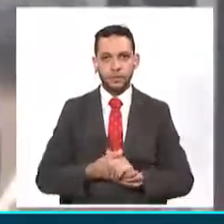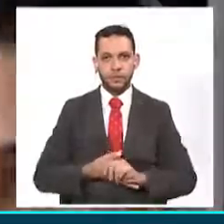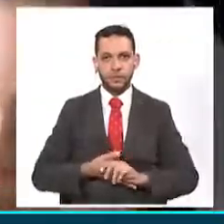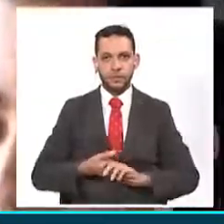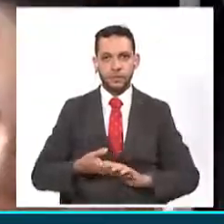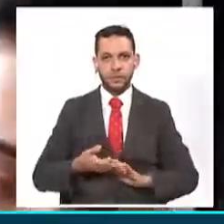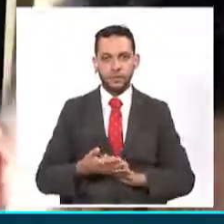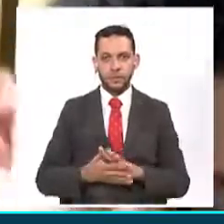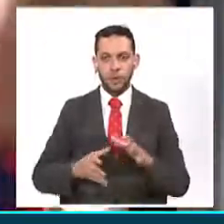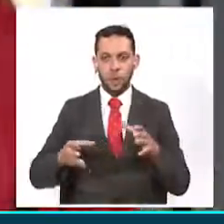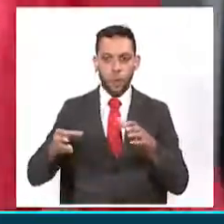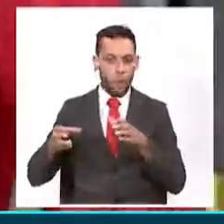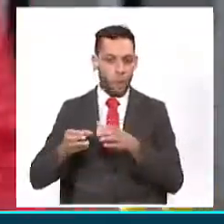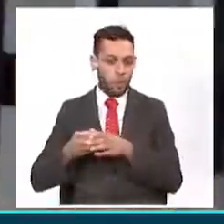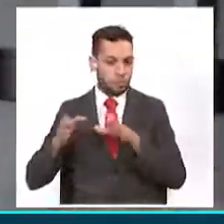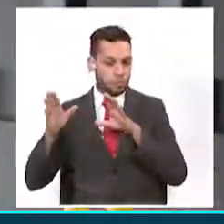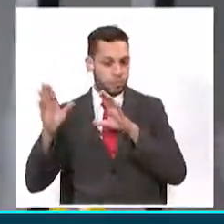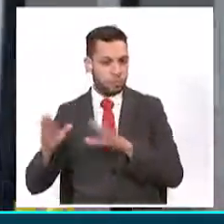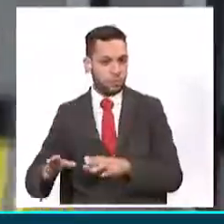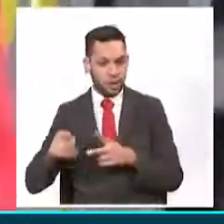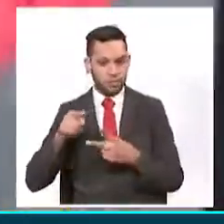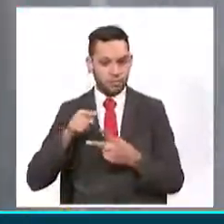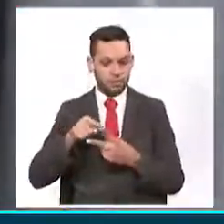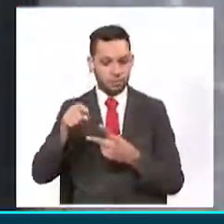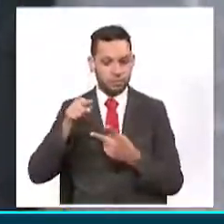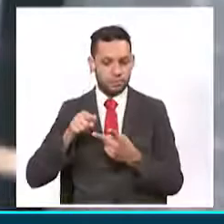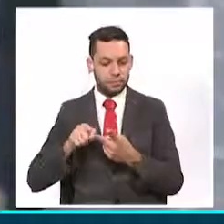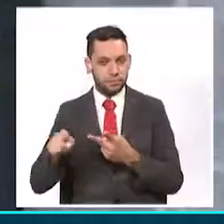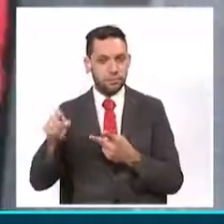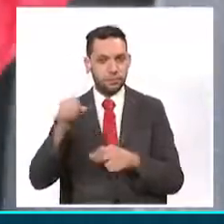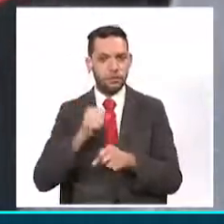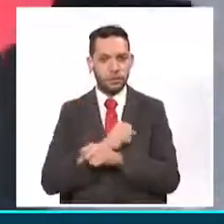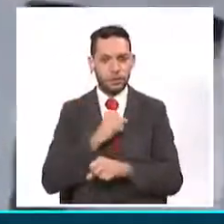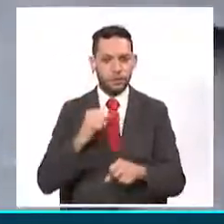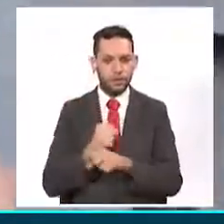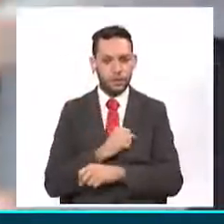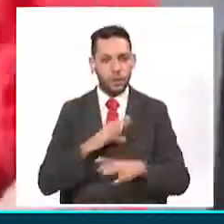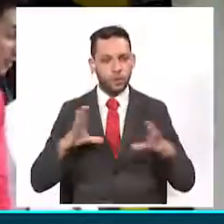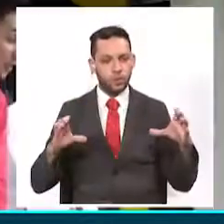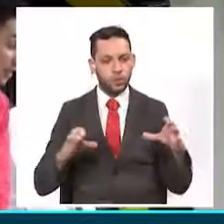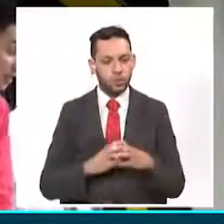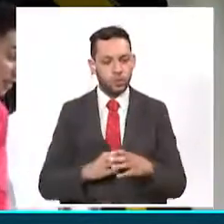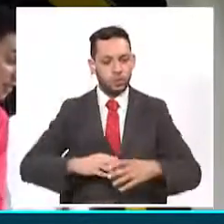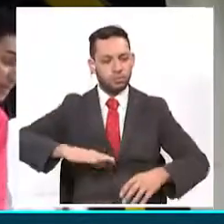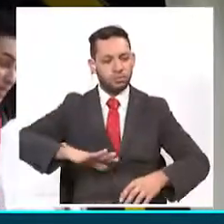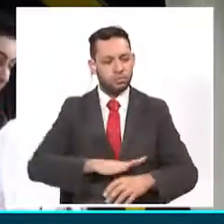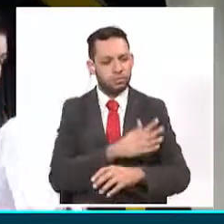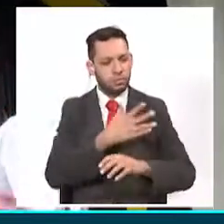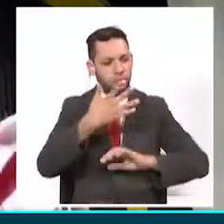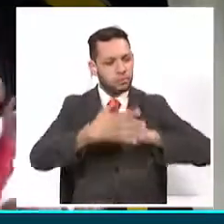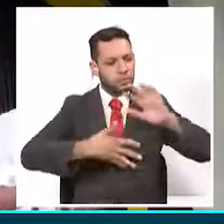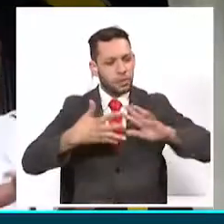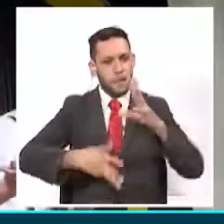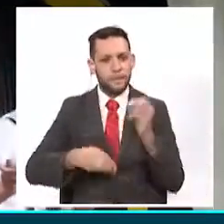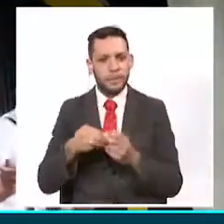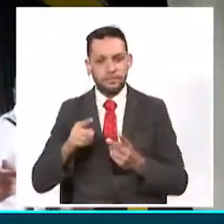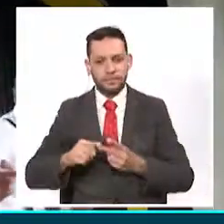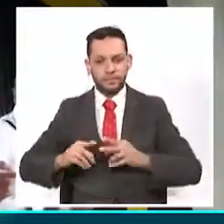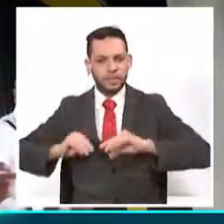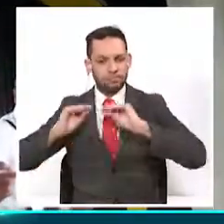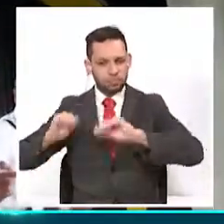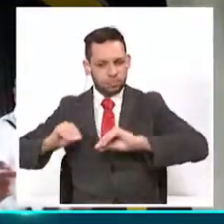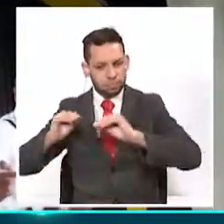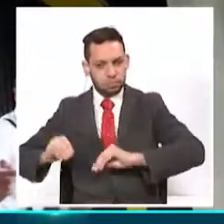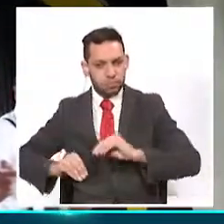La agrupación cuenta con dos líneas de trabajo, Proyecto Tambor, que es un ensamble de percusión y un proceso de formación denominado Escuela